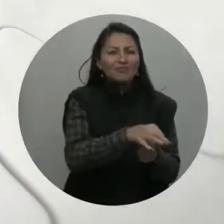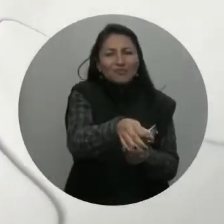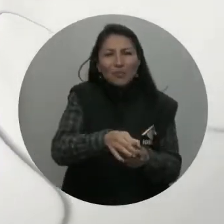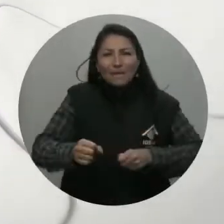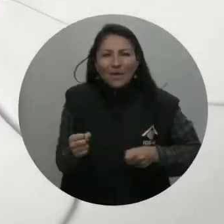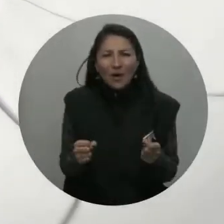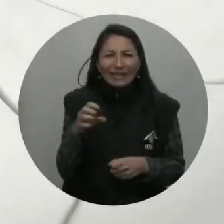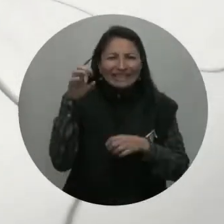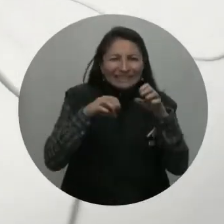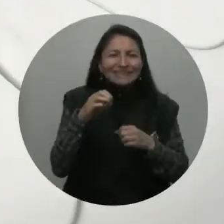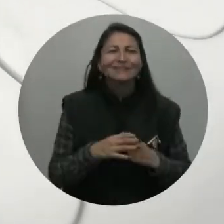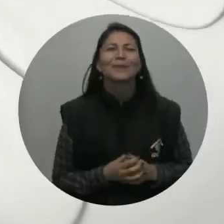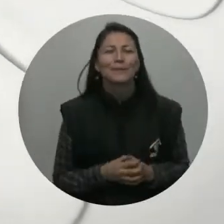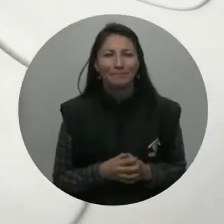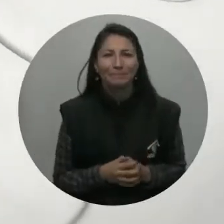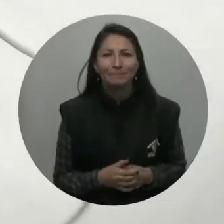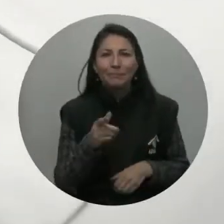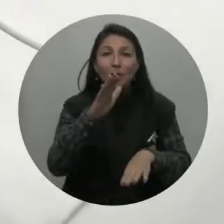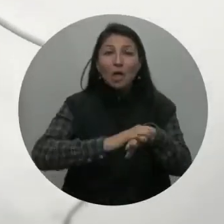incluyendo la sabana